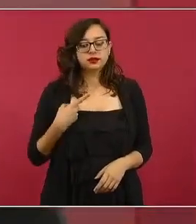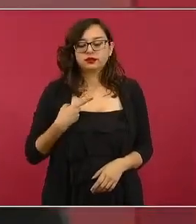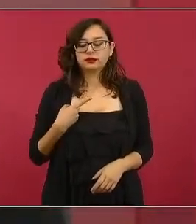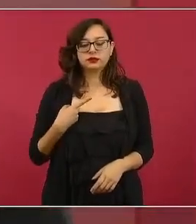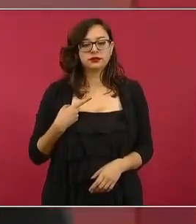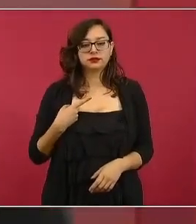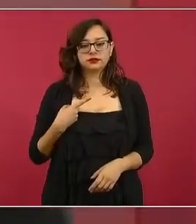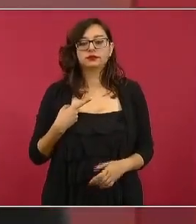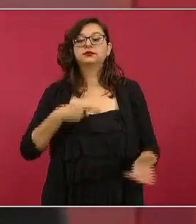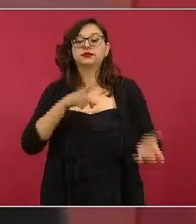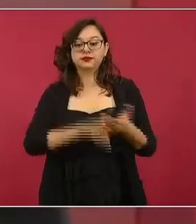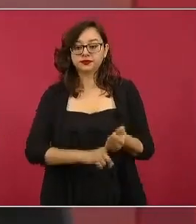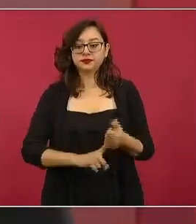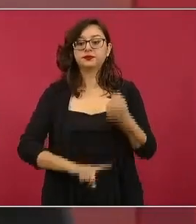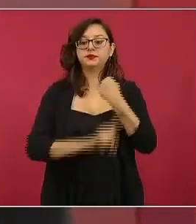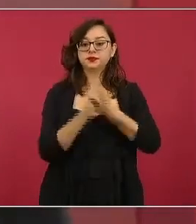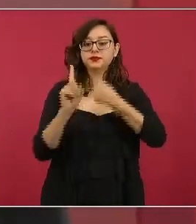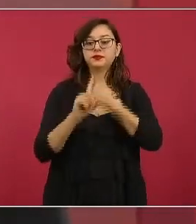políticos